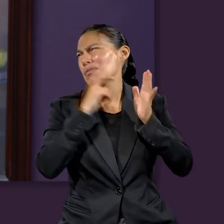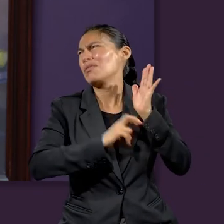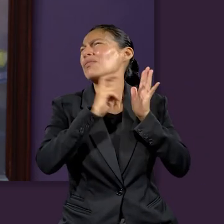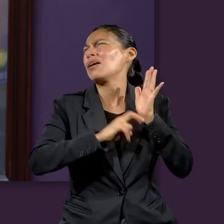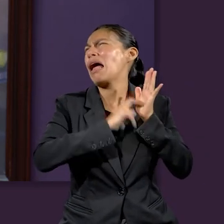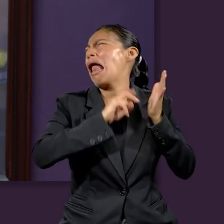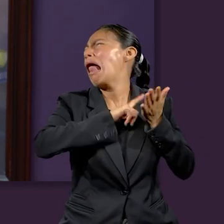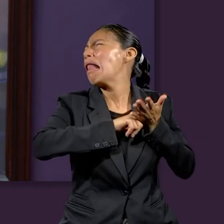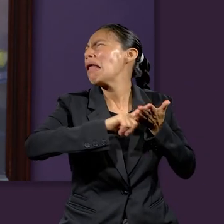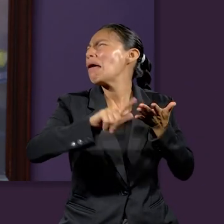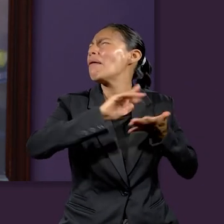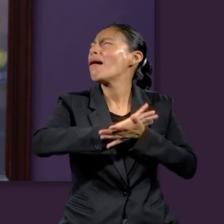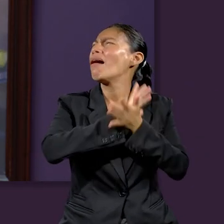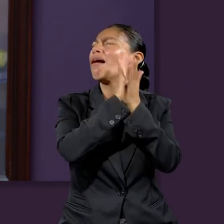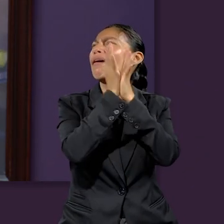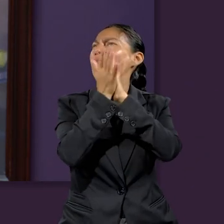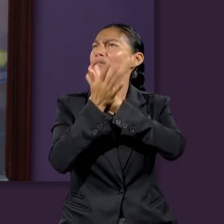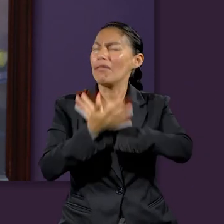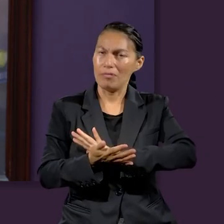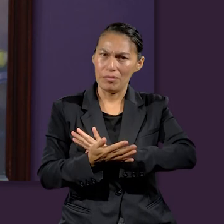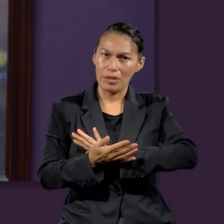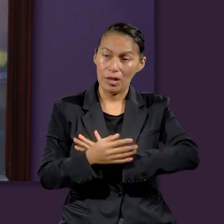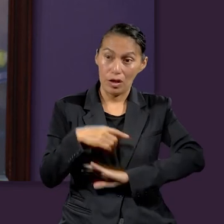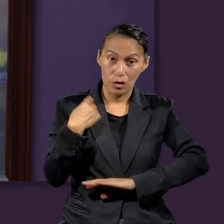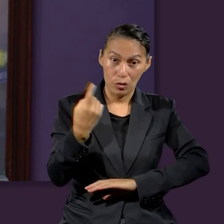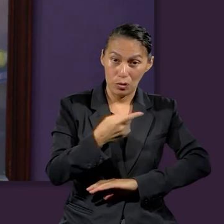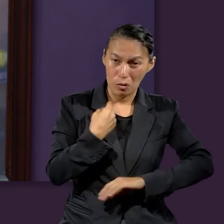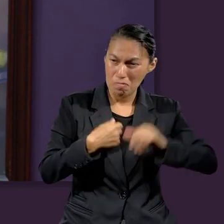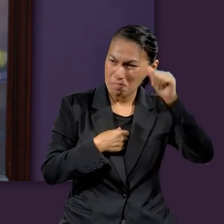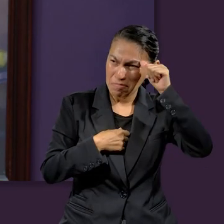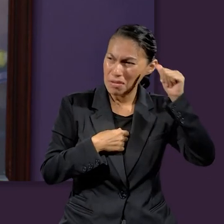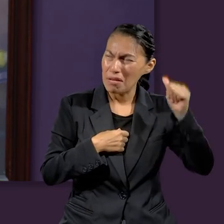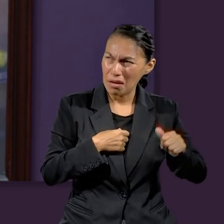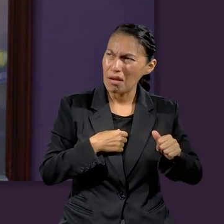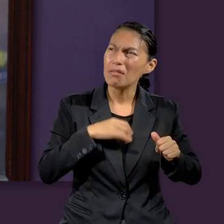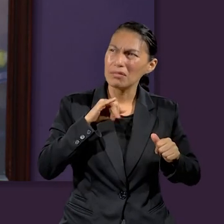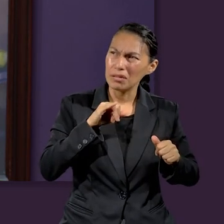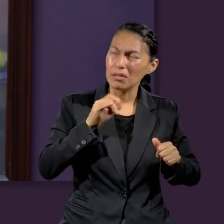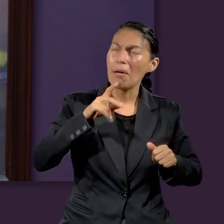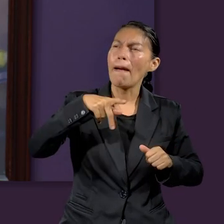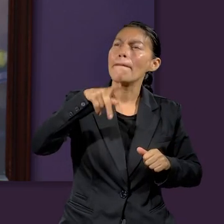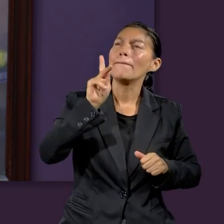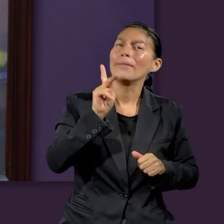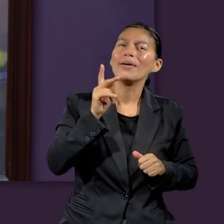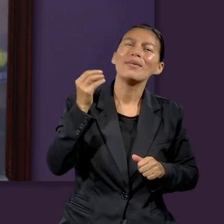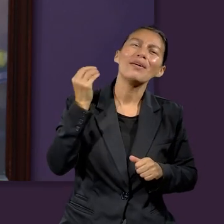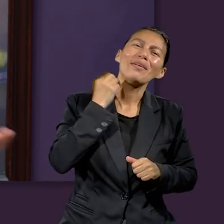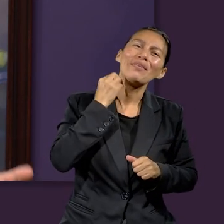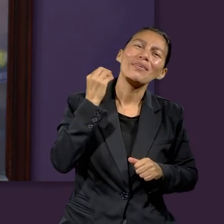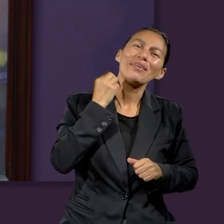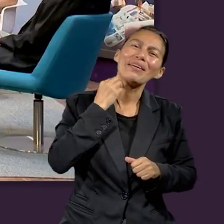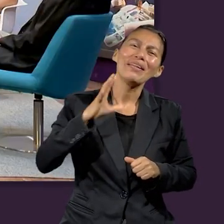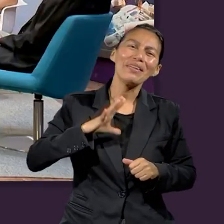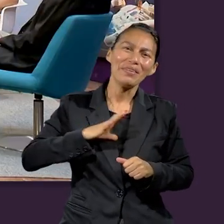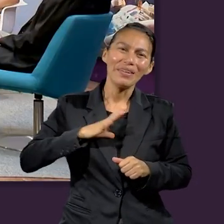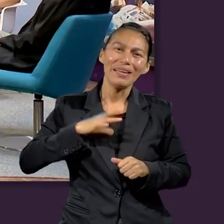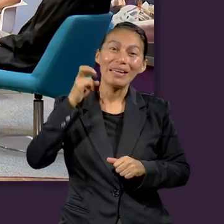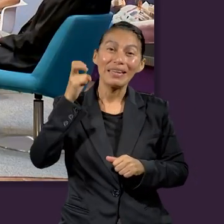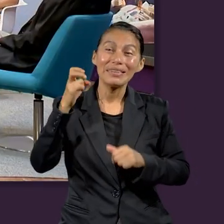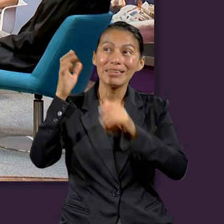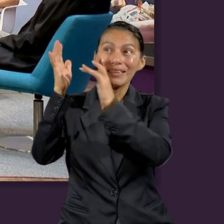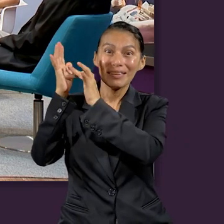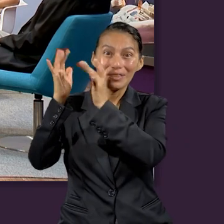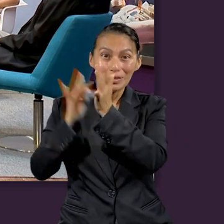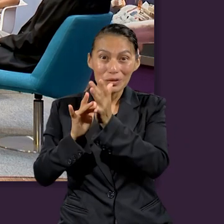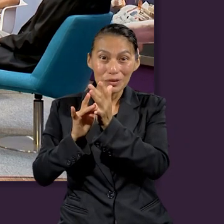que, a pesar de que nosotros somos de naturaleza pecaminosa, existe un abogado. Como mencionábamos antes,